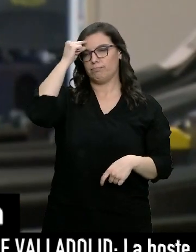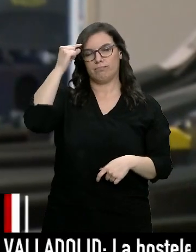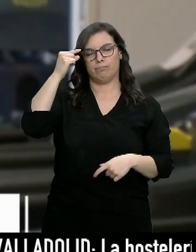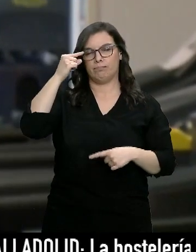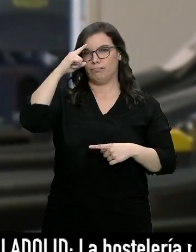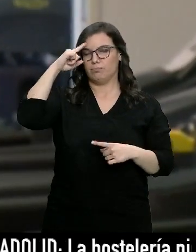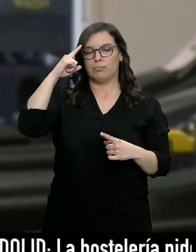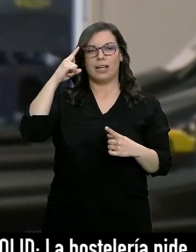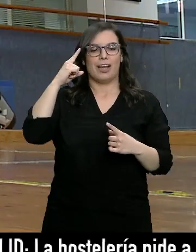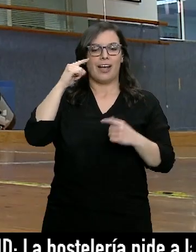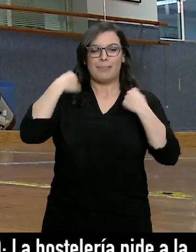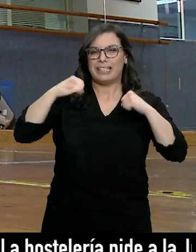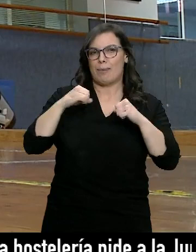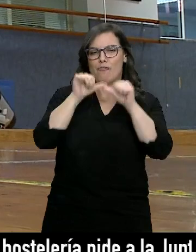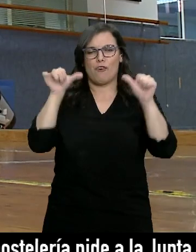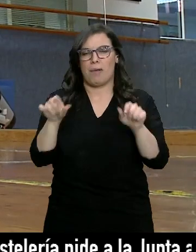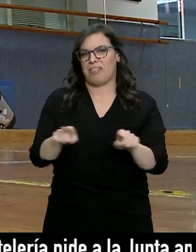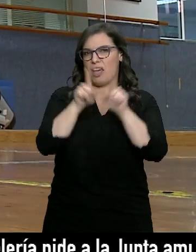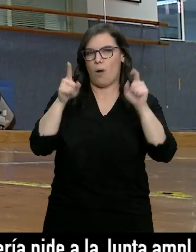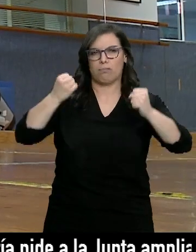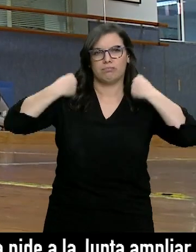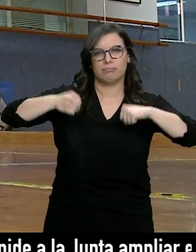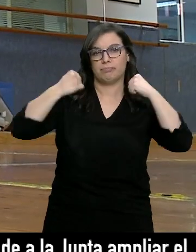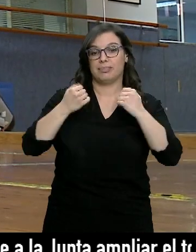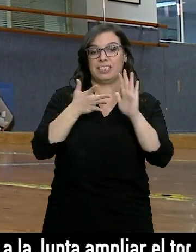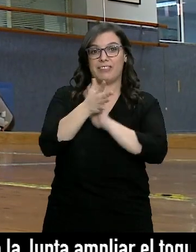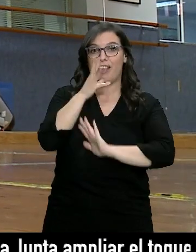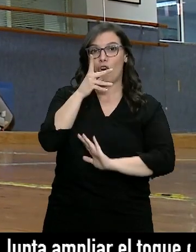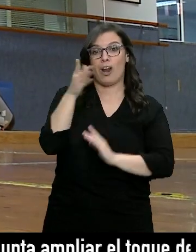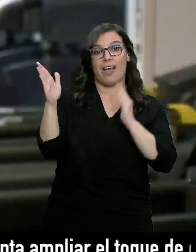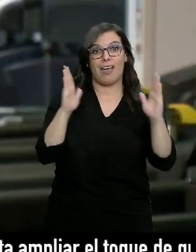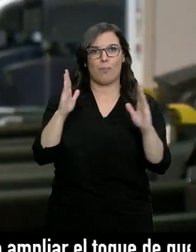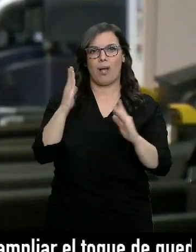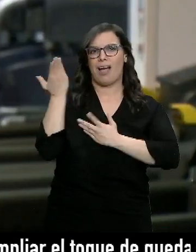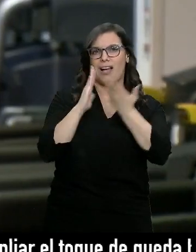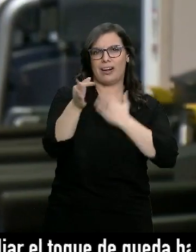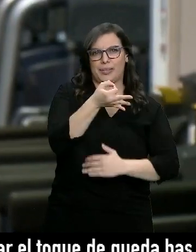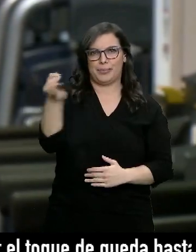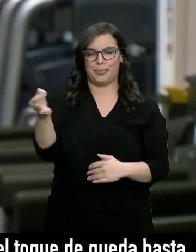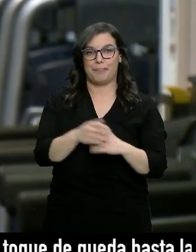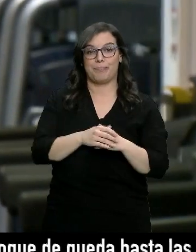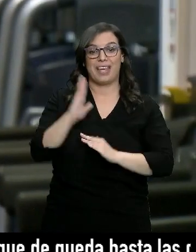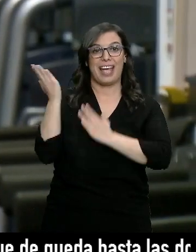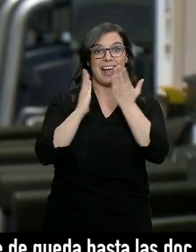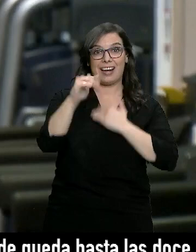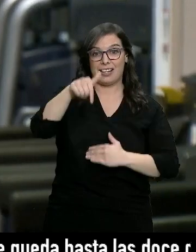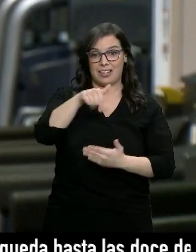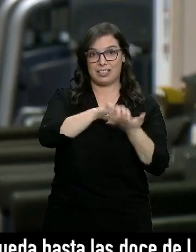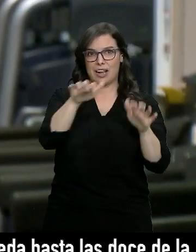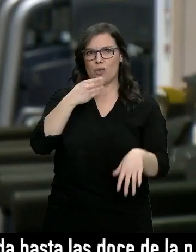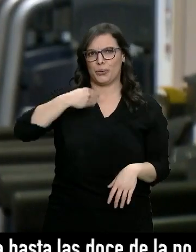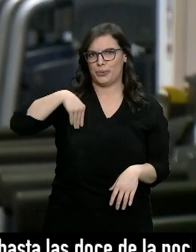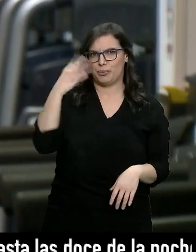siempre, en cualquier manera y en cualquier lugar. Lo que demuestra que el karate está en un excelente momento de forma. La salud deportiva del karate Castileón está bien.